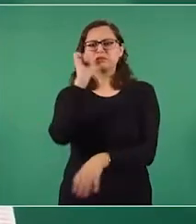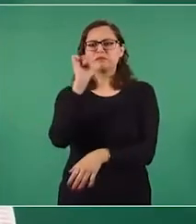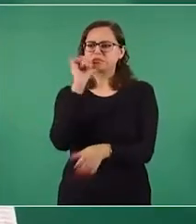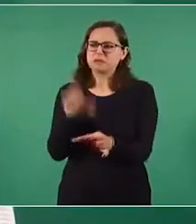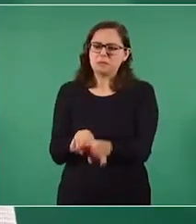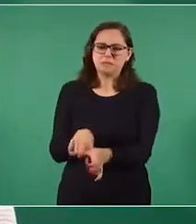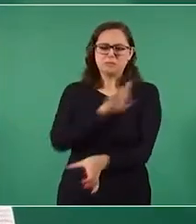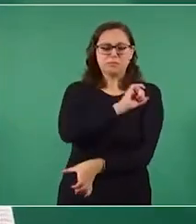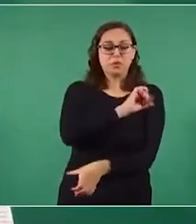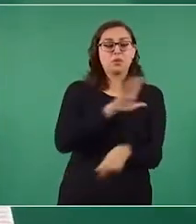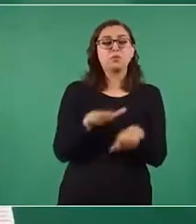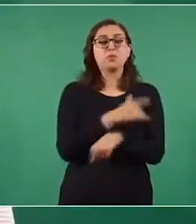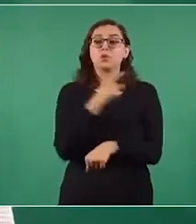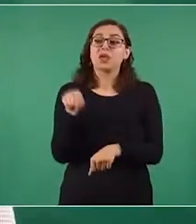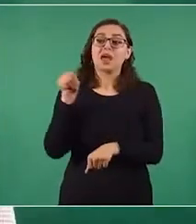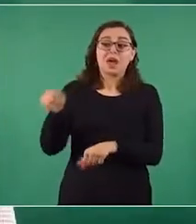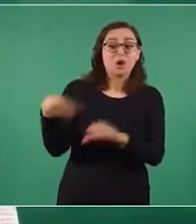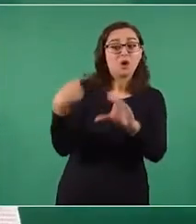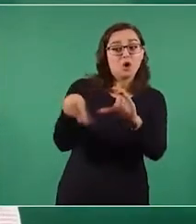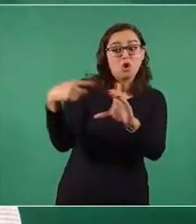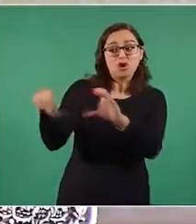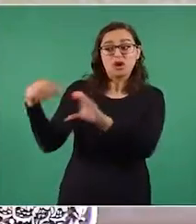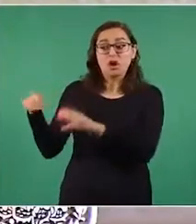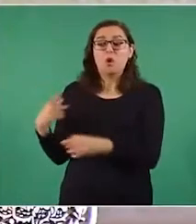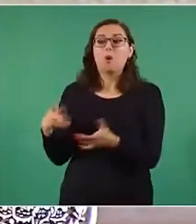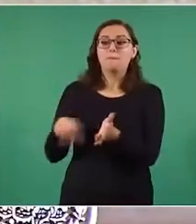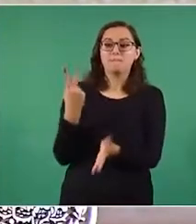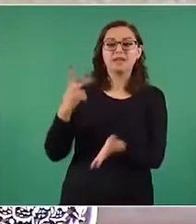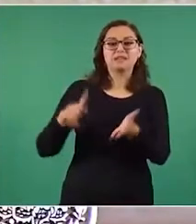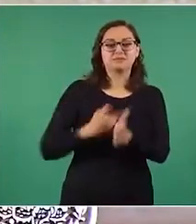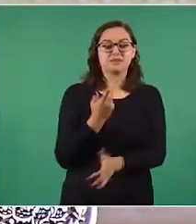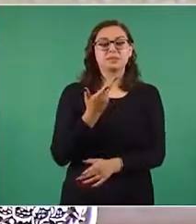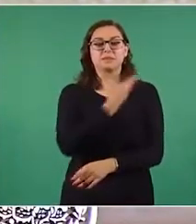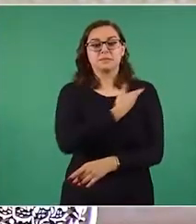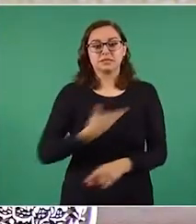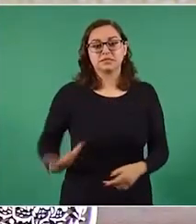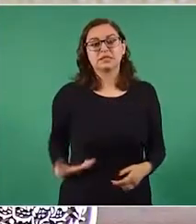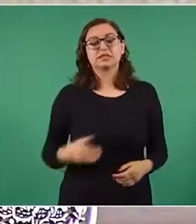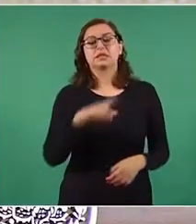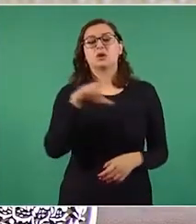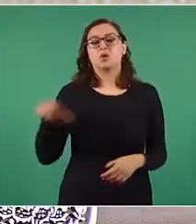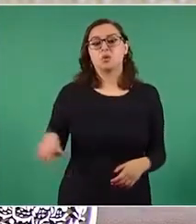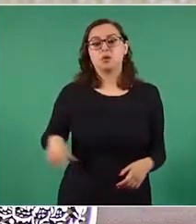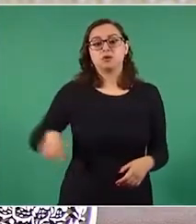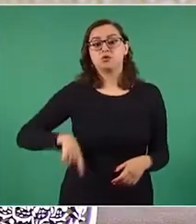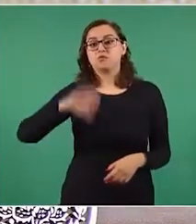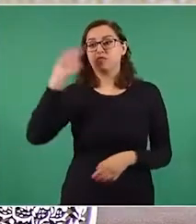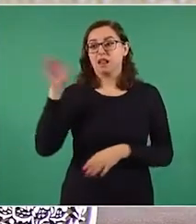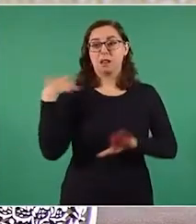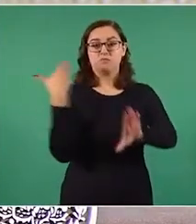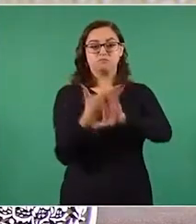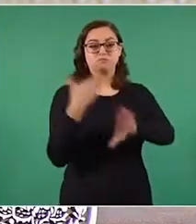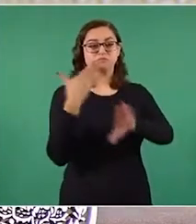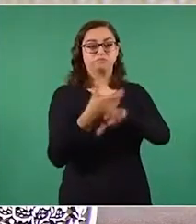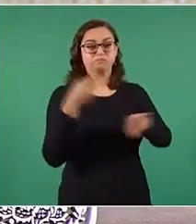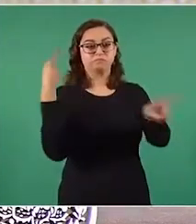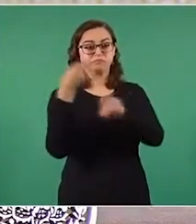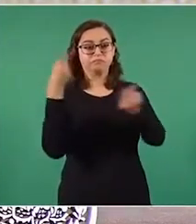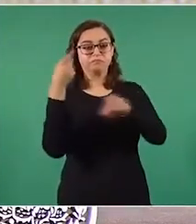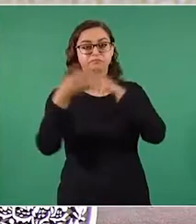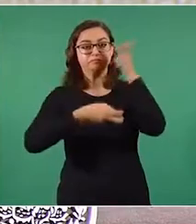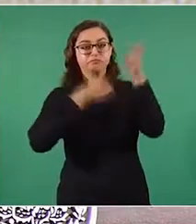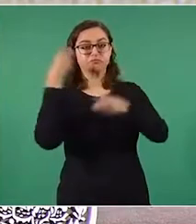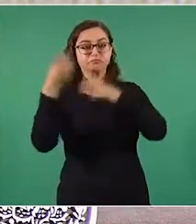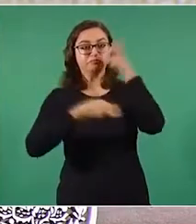insultar y denostar al presidente de la República y a sus colaboradores. Bueno, esta es